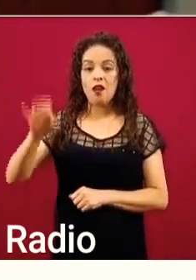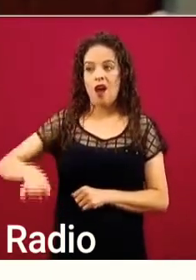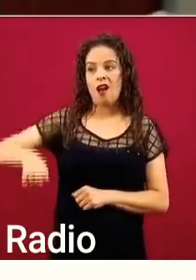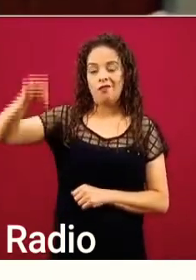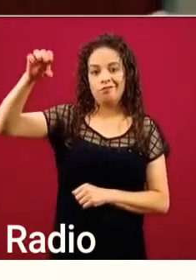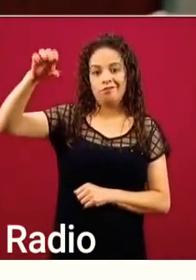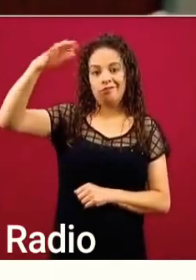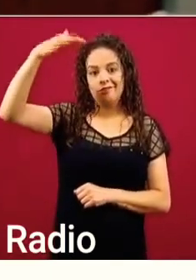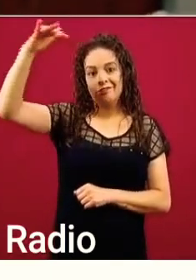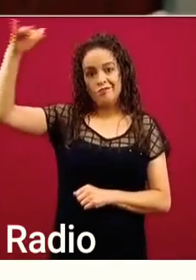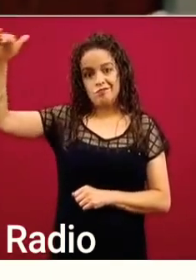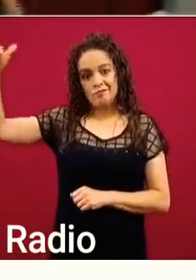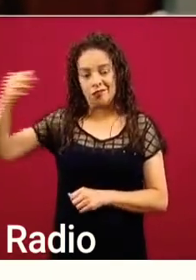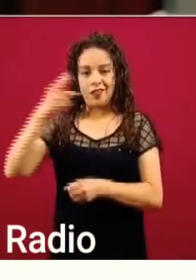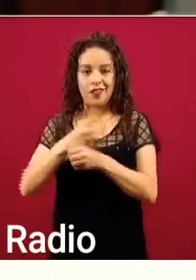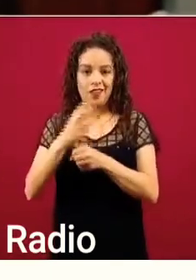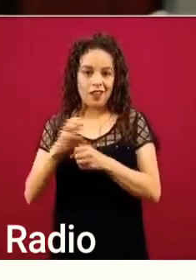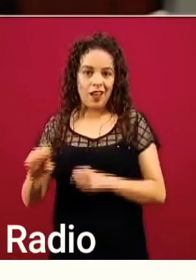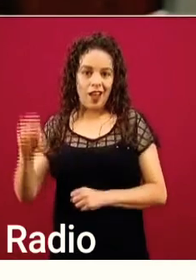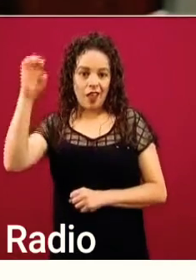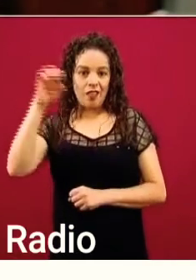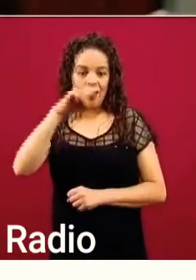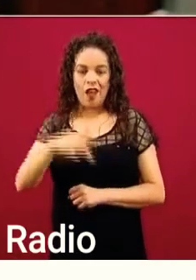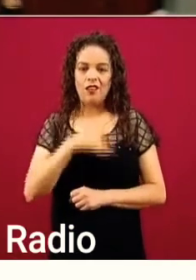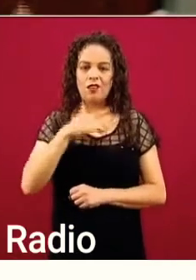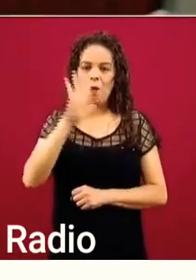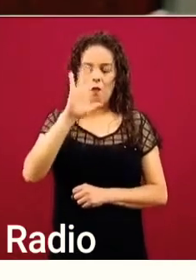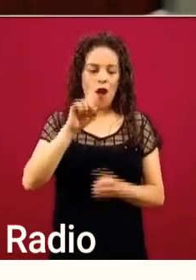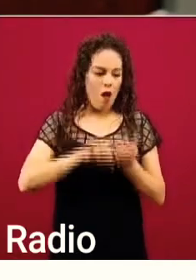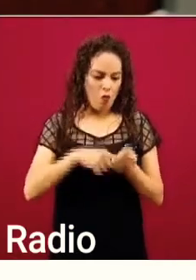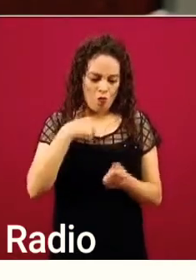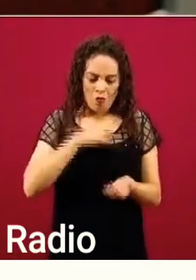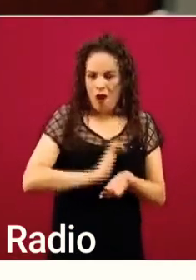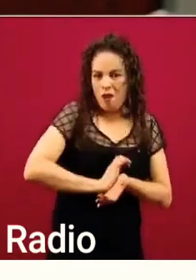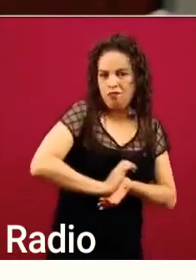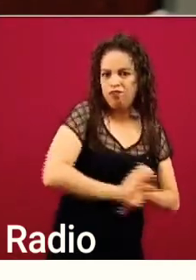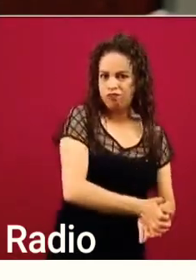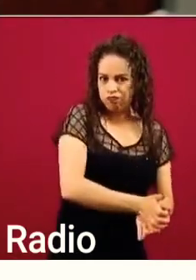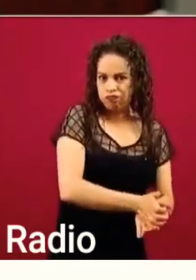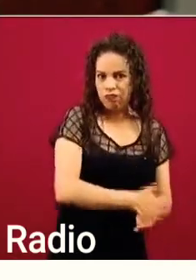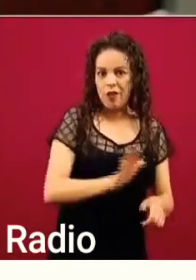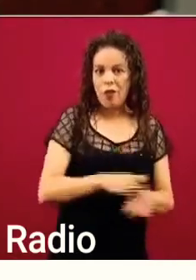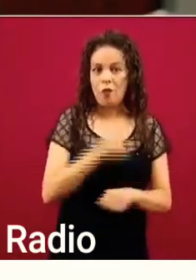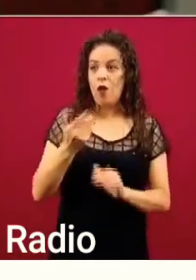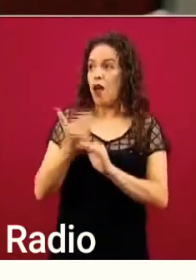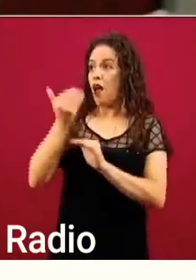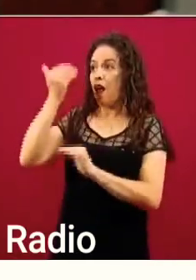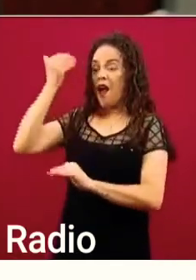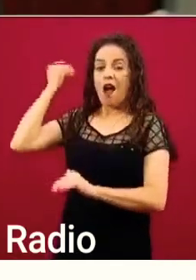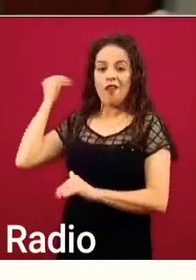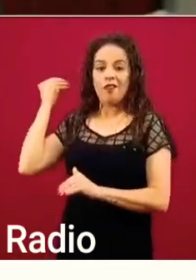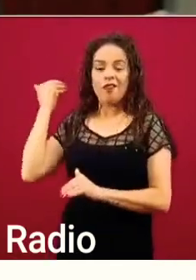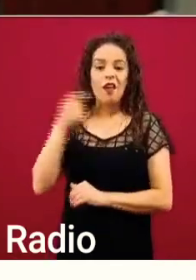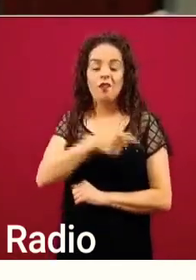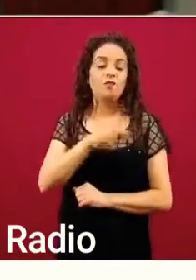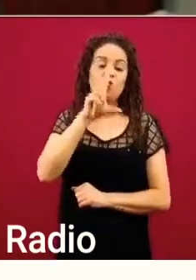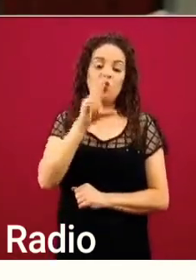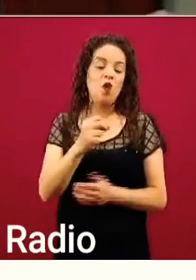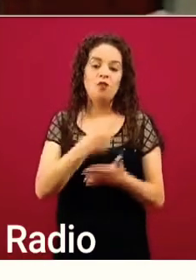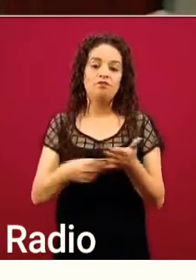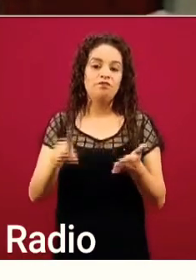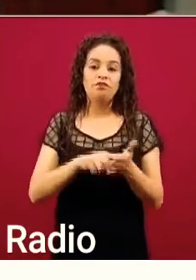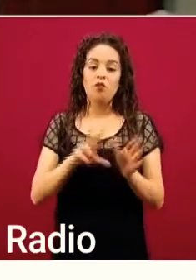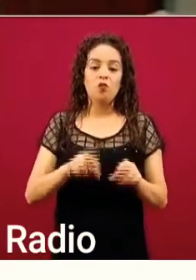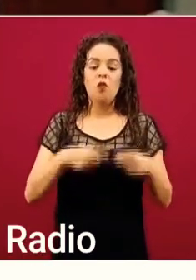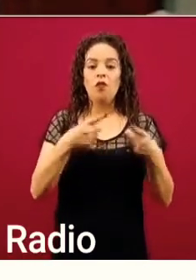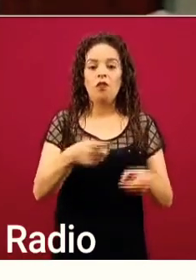edad se sienten discriminados, precisamente porque en esos gobiernos anteriores pues se les negó todo tipo de créditos, pues ahora con mayor razón